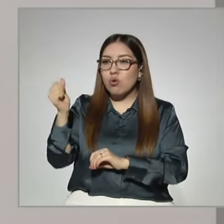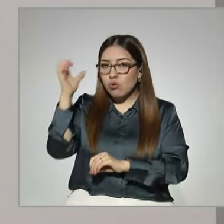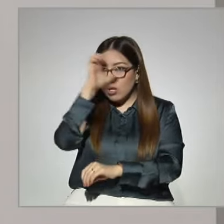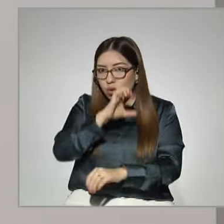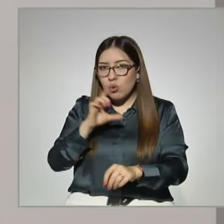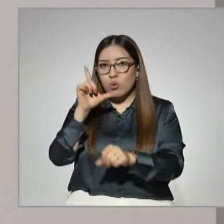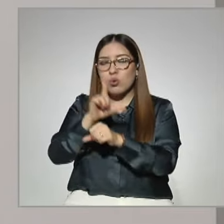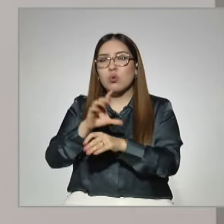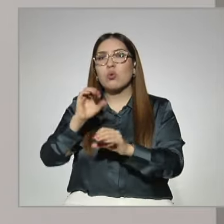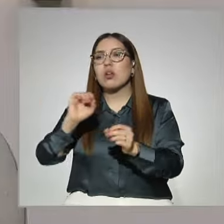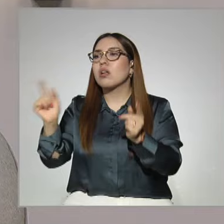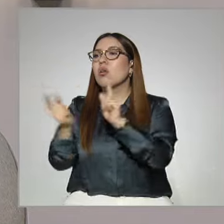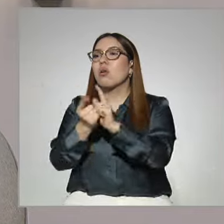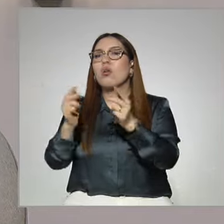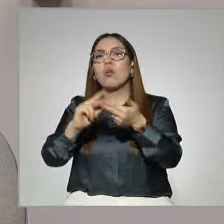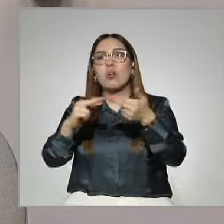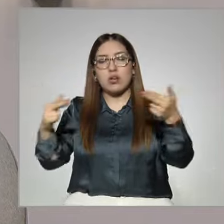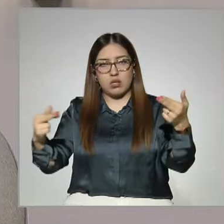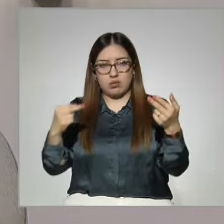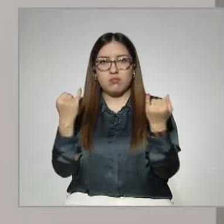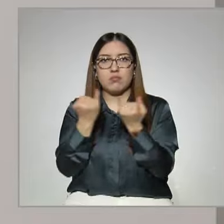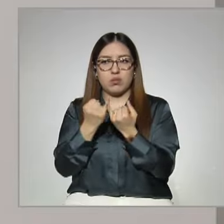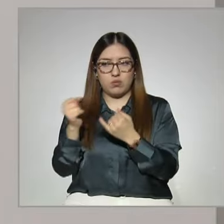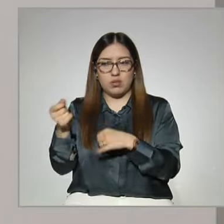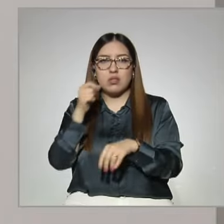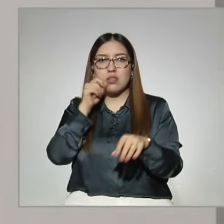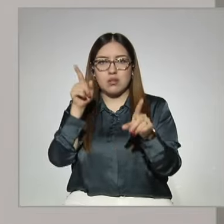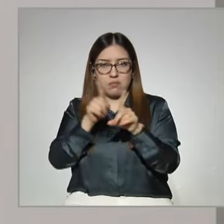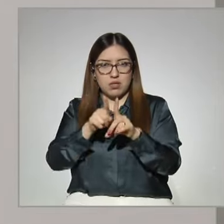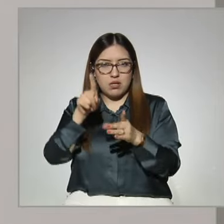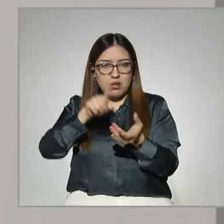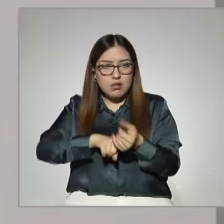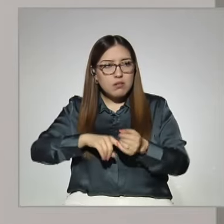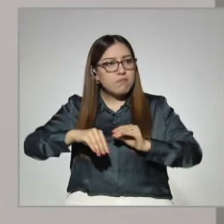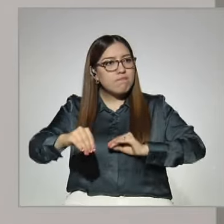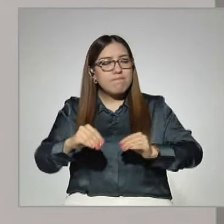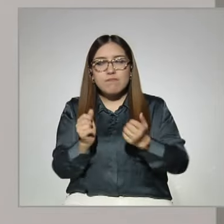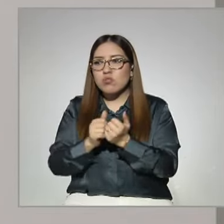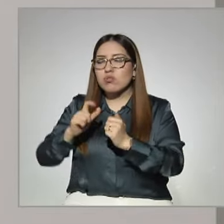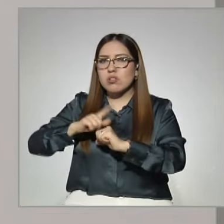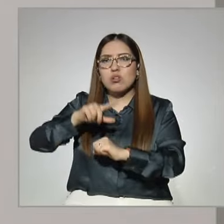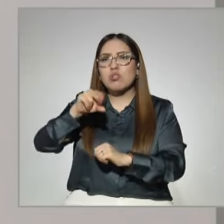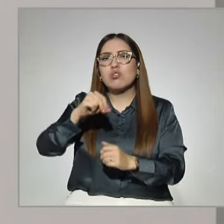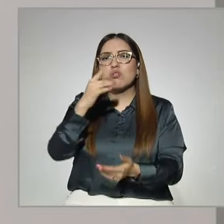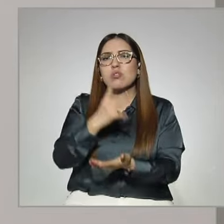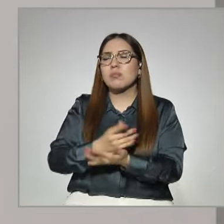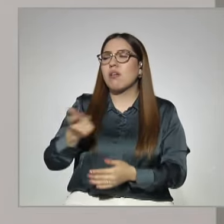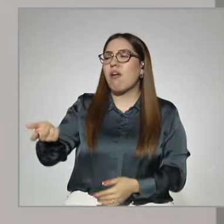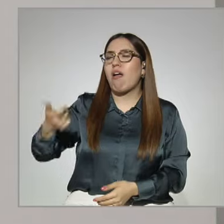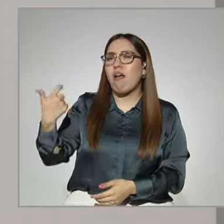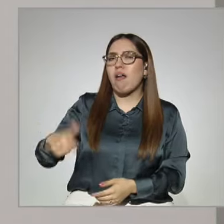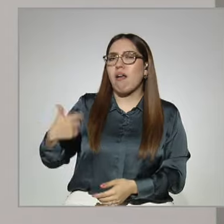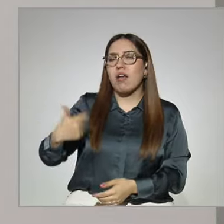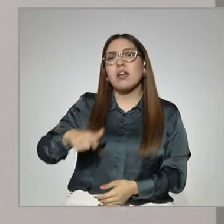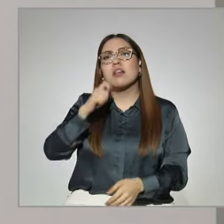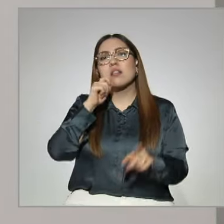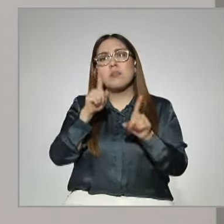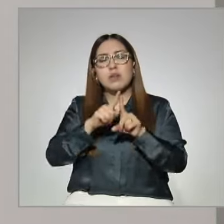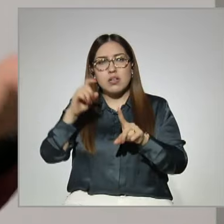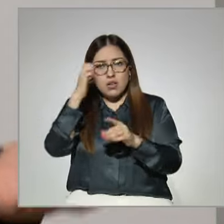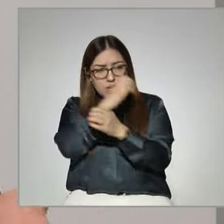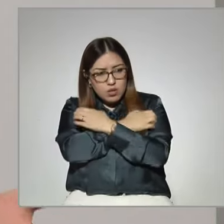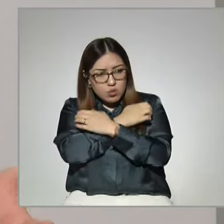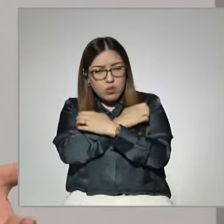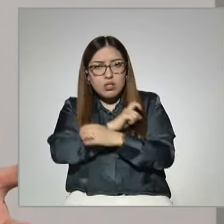a otro tipo de relaciones, que también forma parte de lo que es la movilidad social. No solo el ingreso, sino, es decir, de tener acceso a la educación, te permite